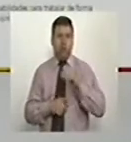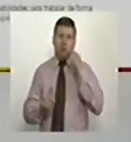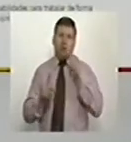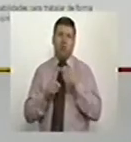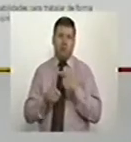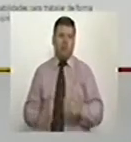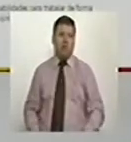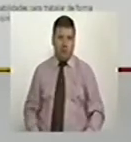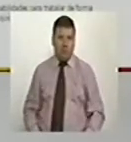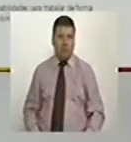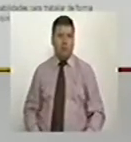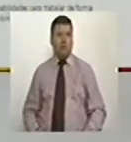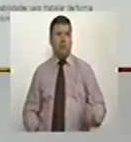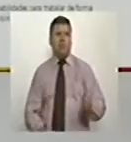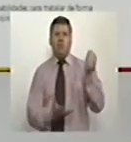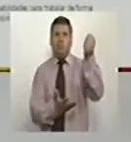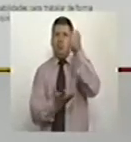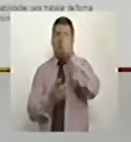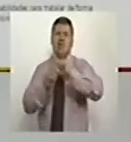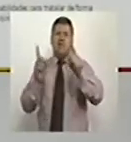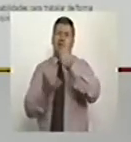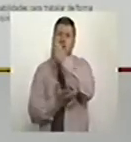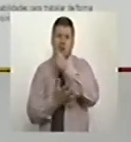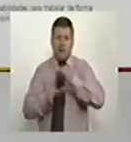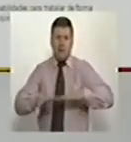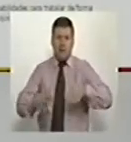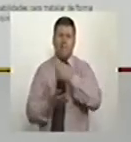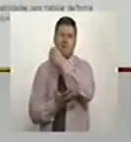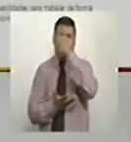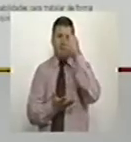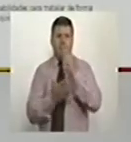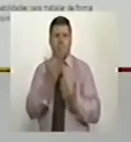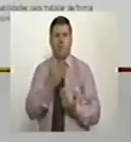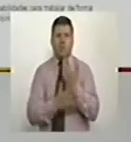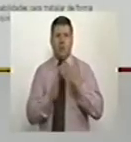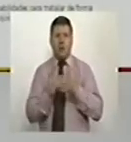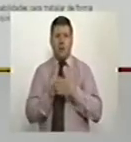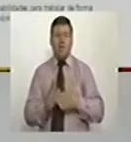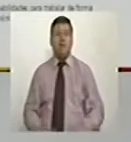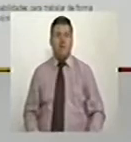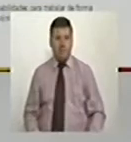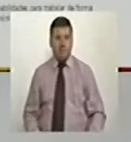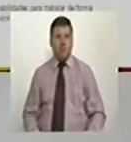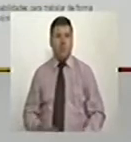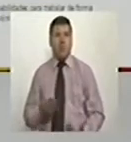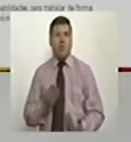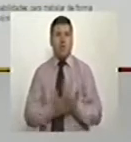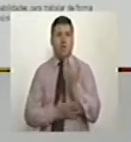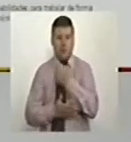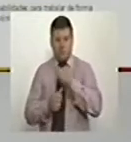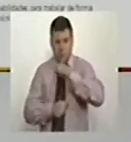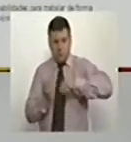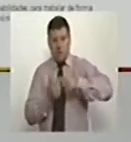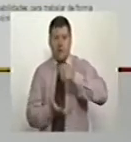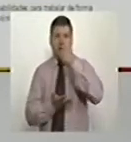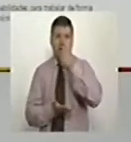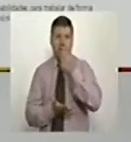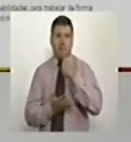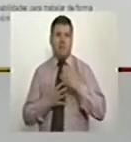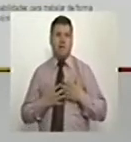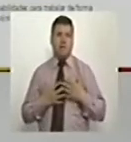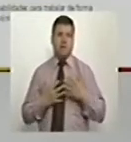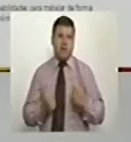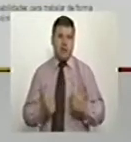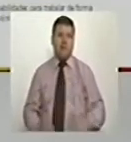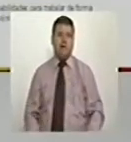llegar con inversión de diferentes sectores y tendencias. Reestablecimiento de finanzas públicas, sanas.